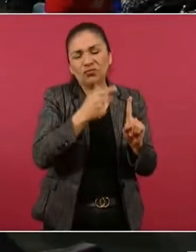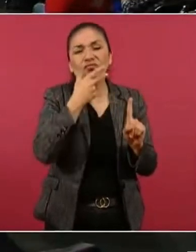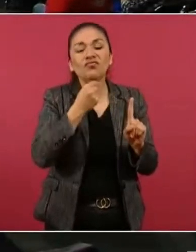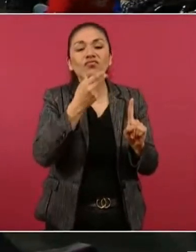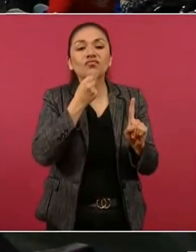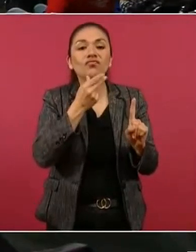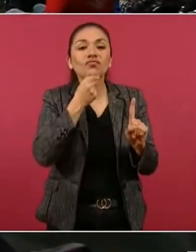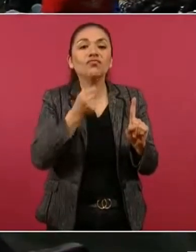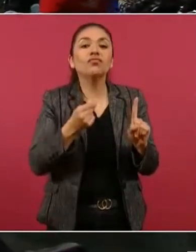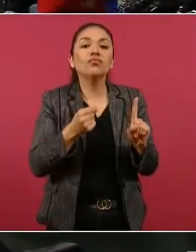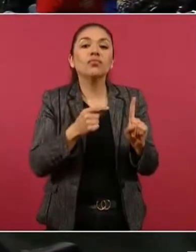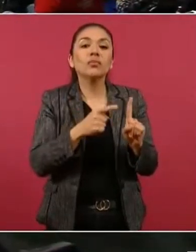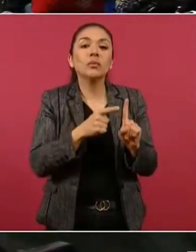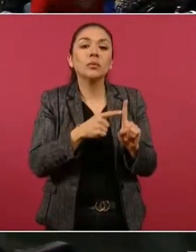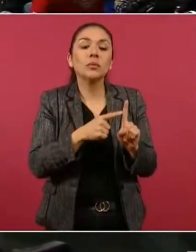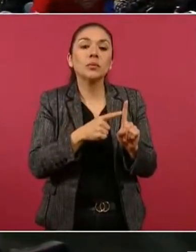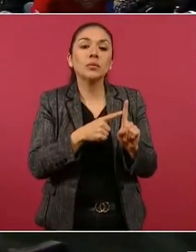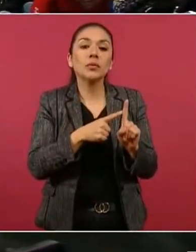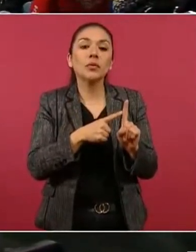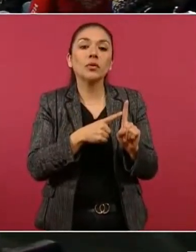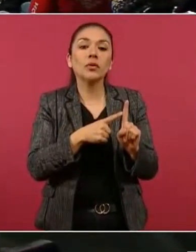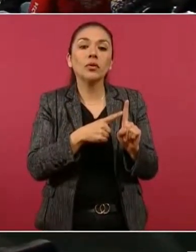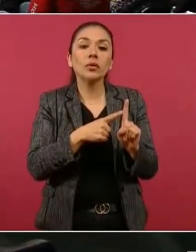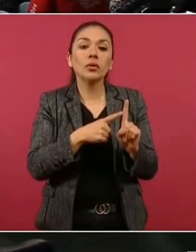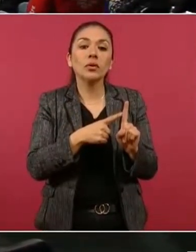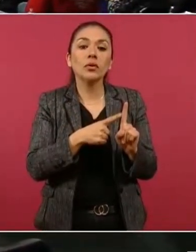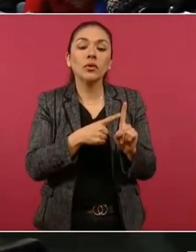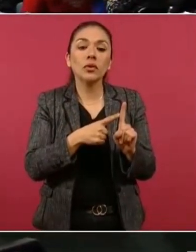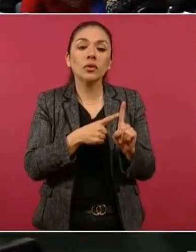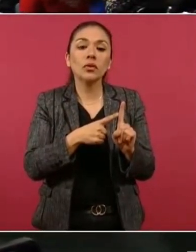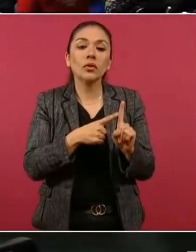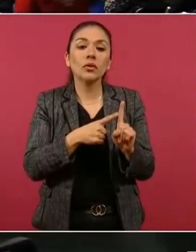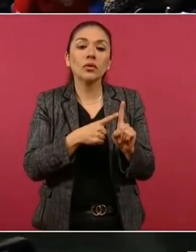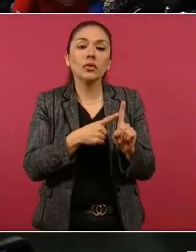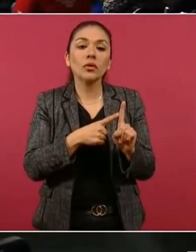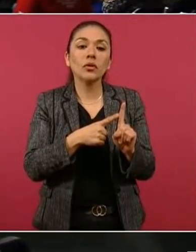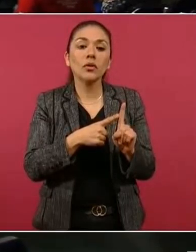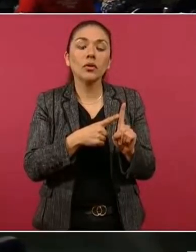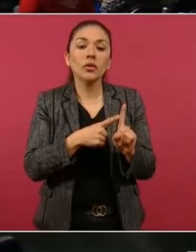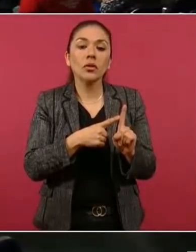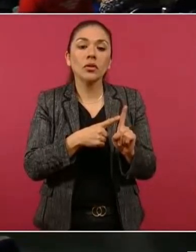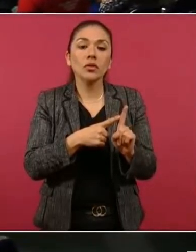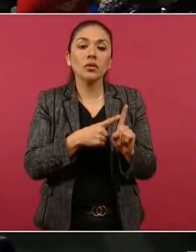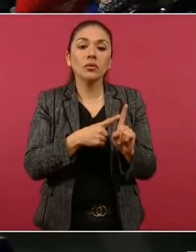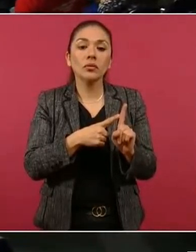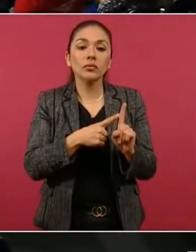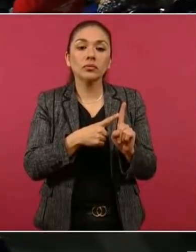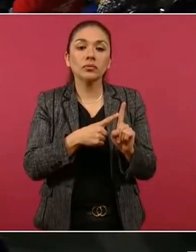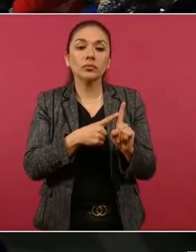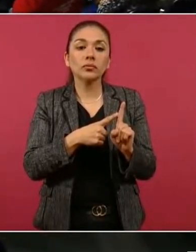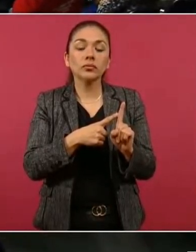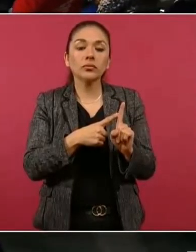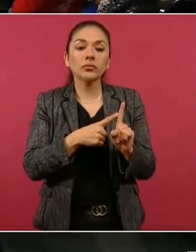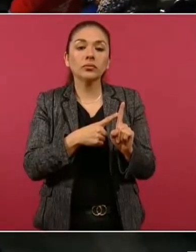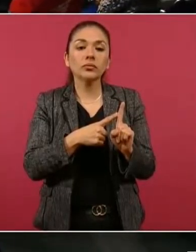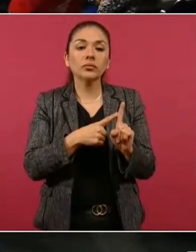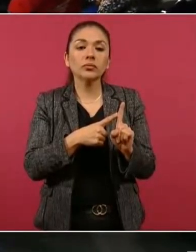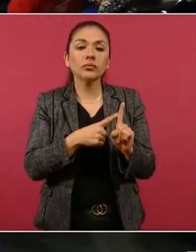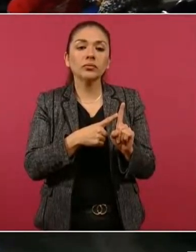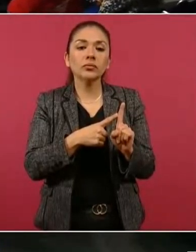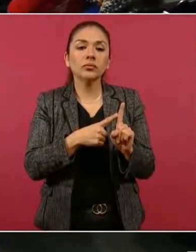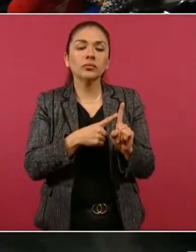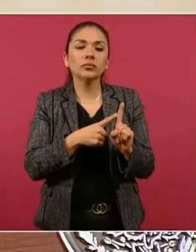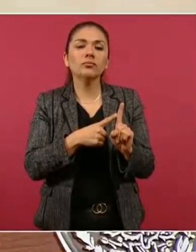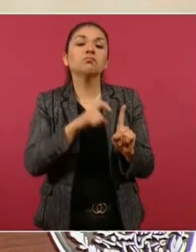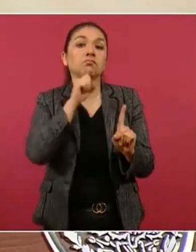tuvo que ver